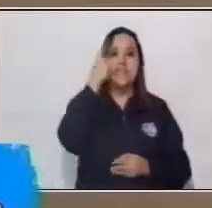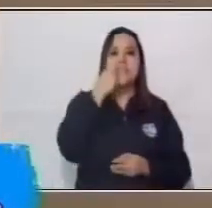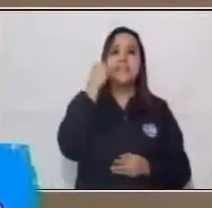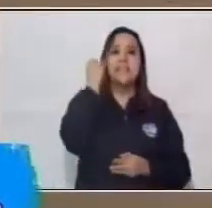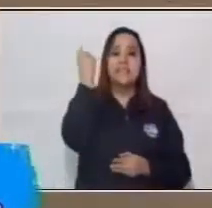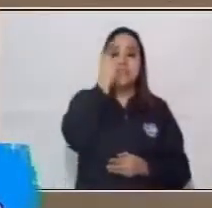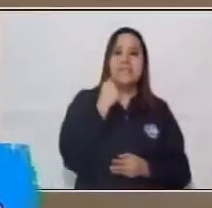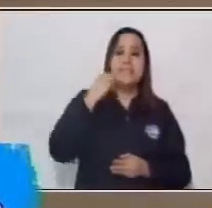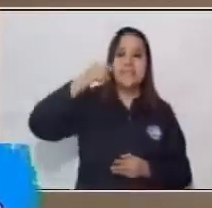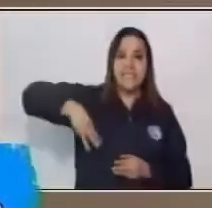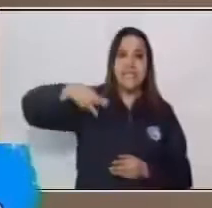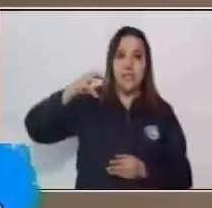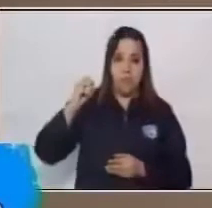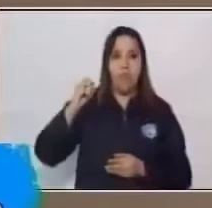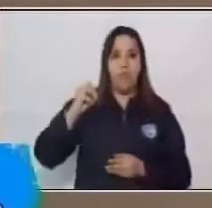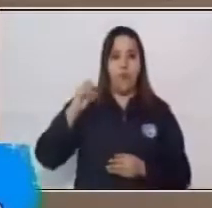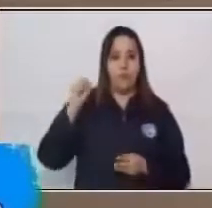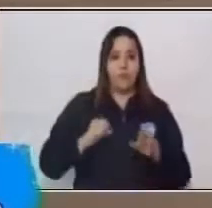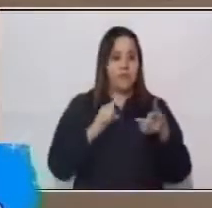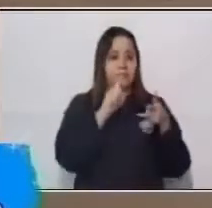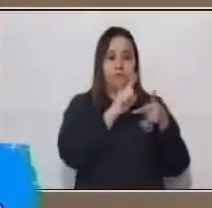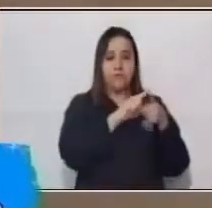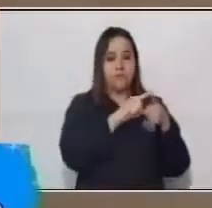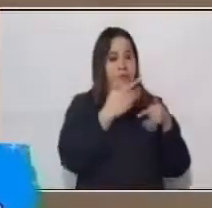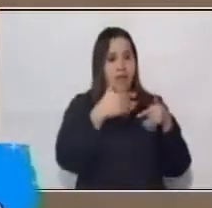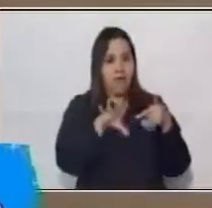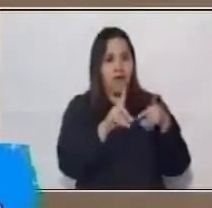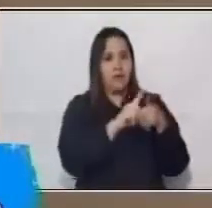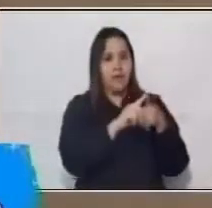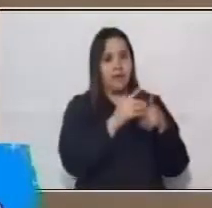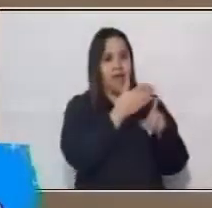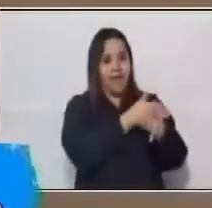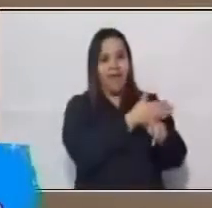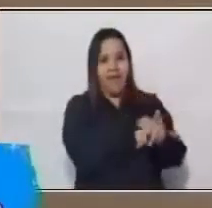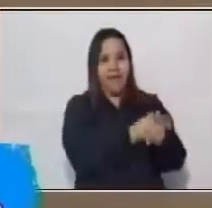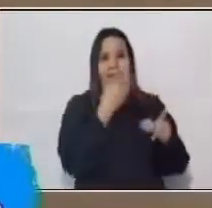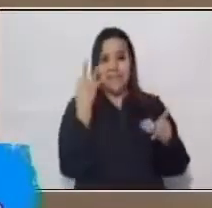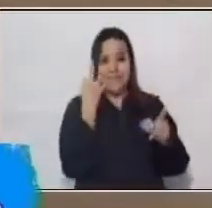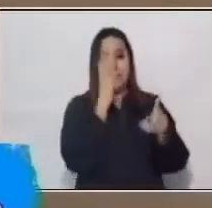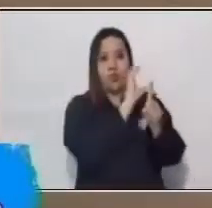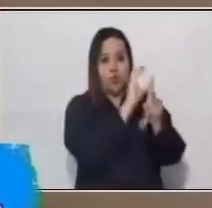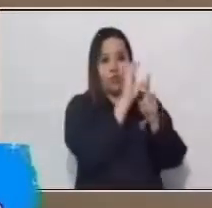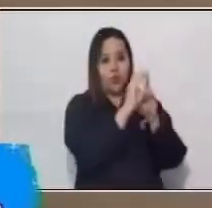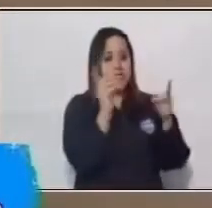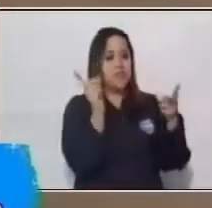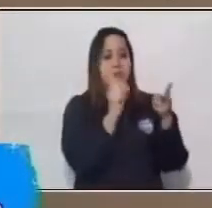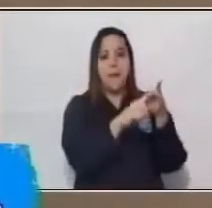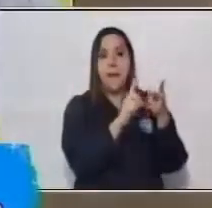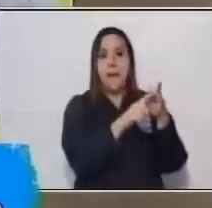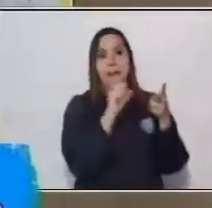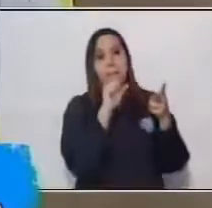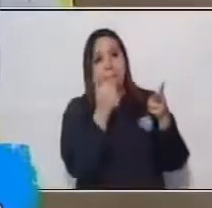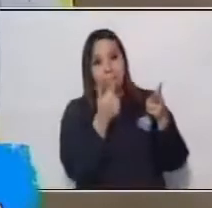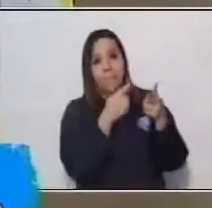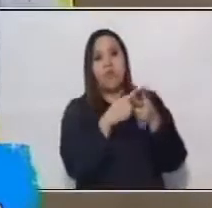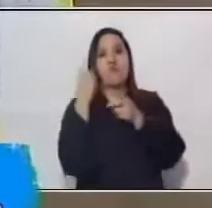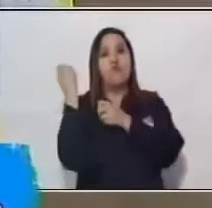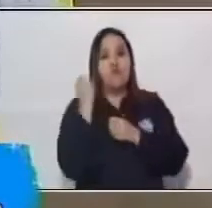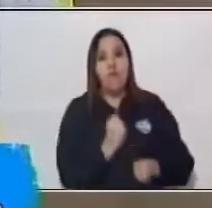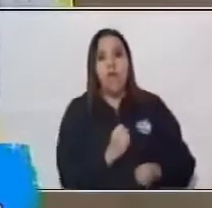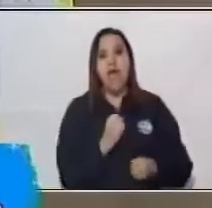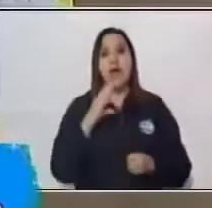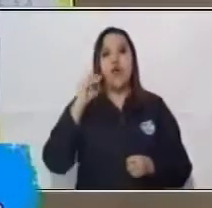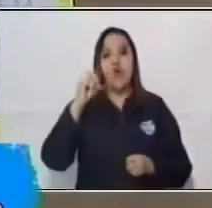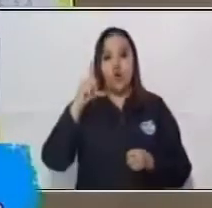la época precolombina, seguidamente vimos la época de la colonia y como tercer